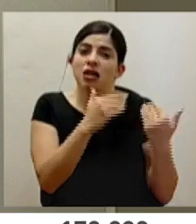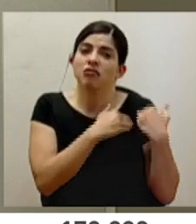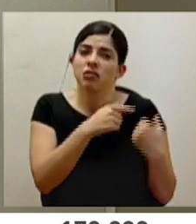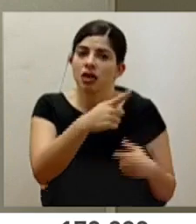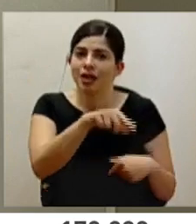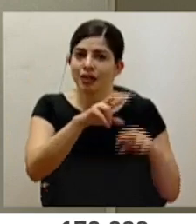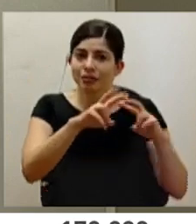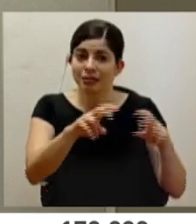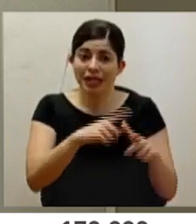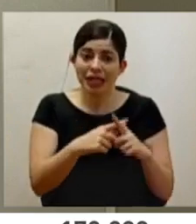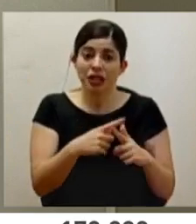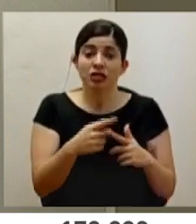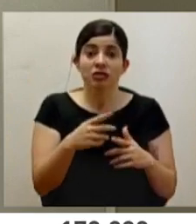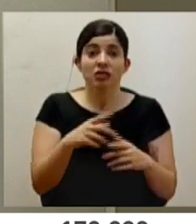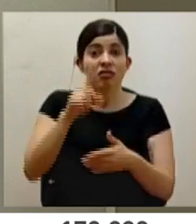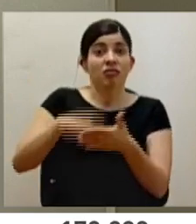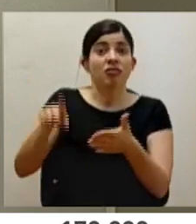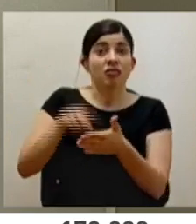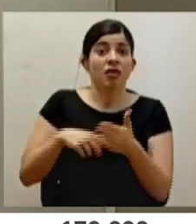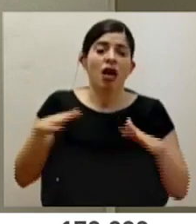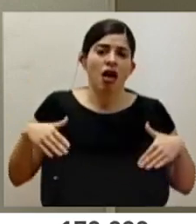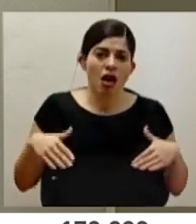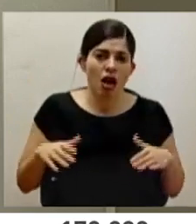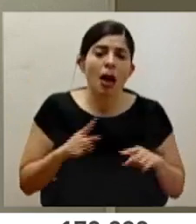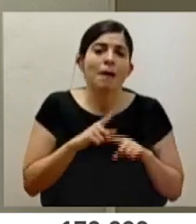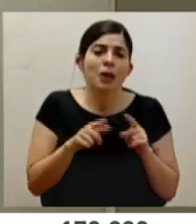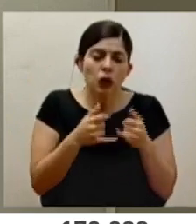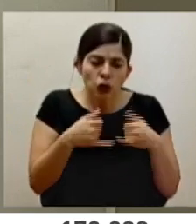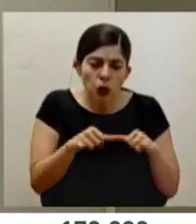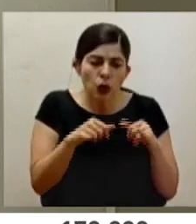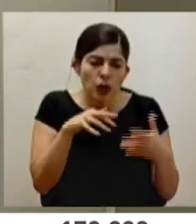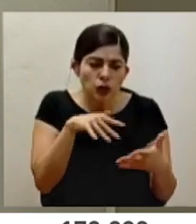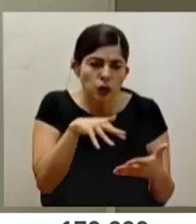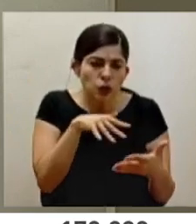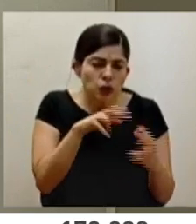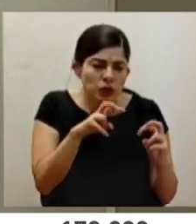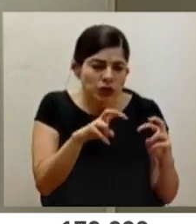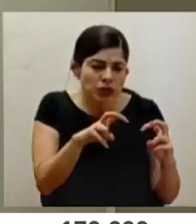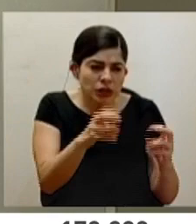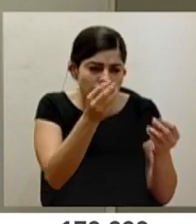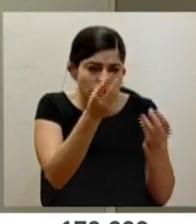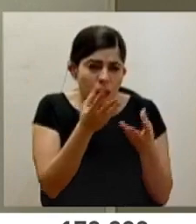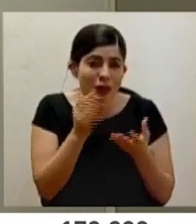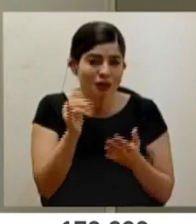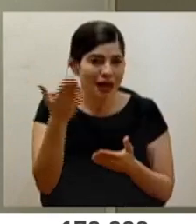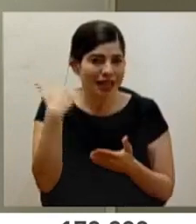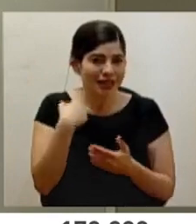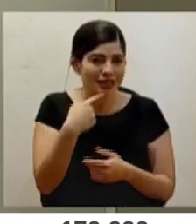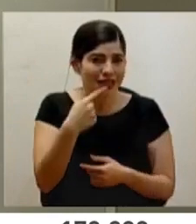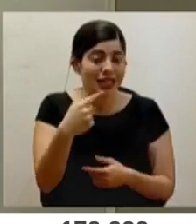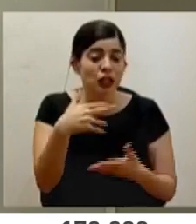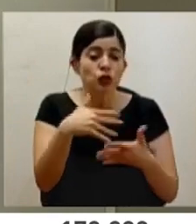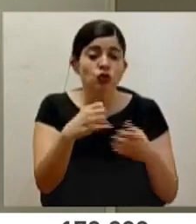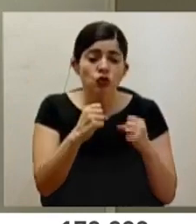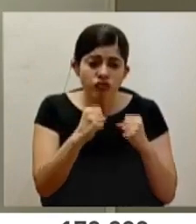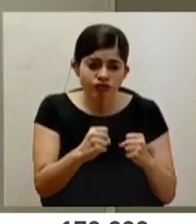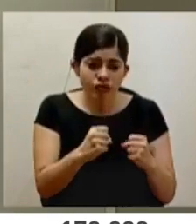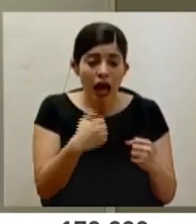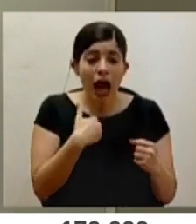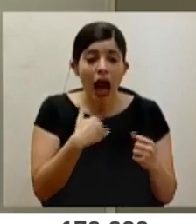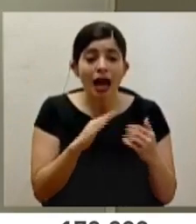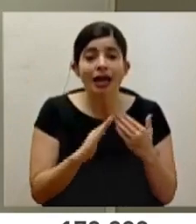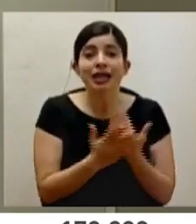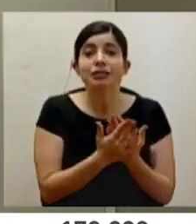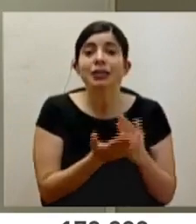analizar. Así que no se descarta eventualmente, pero seguimos al tanto de los estudios y de la información, como yo indicaba anteriormente, estudios sólidos ya respaldados